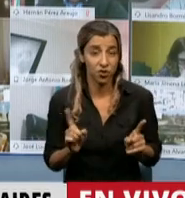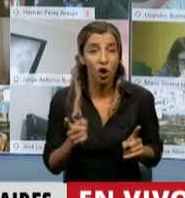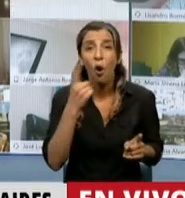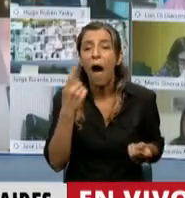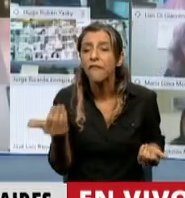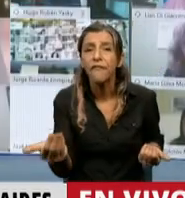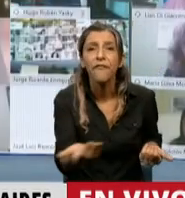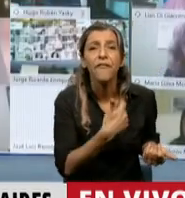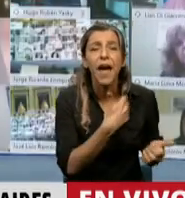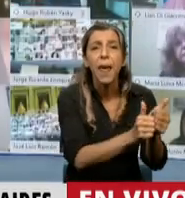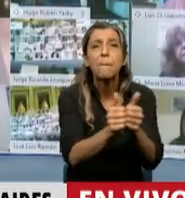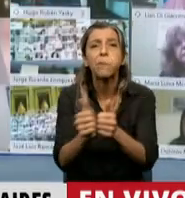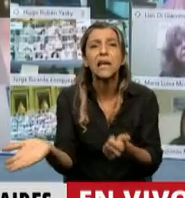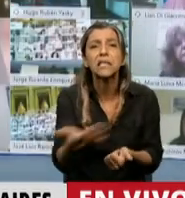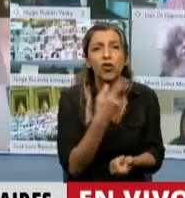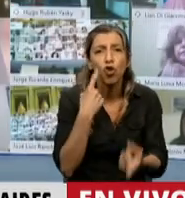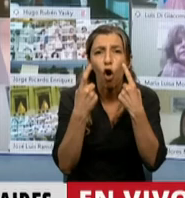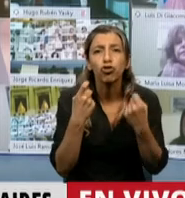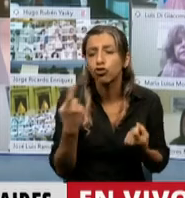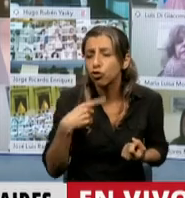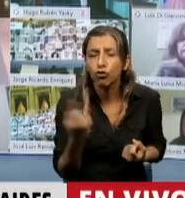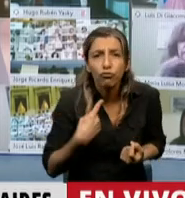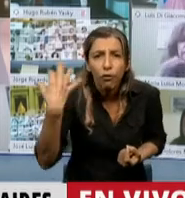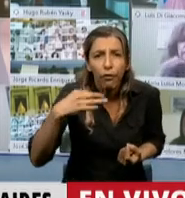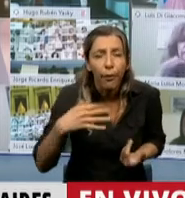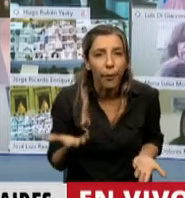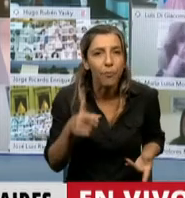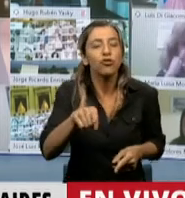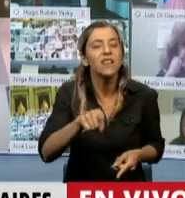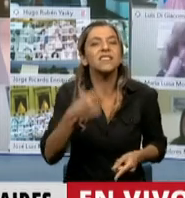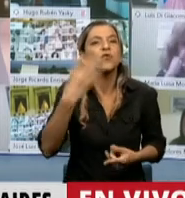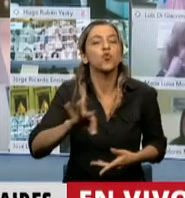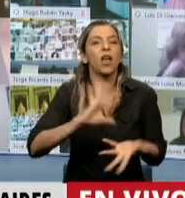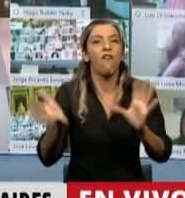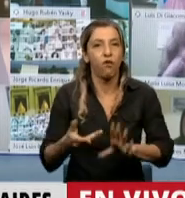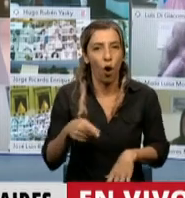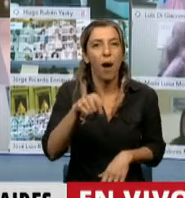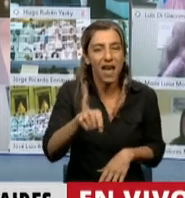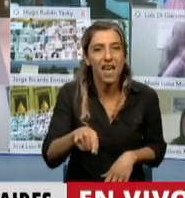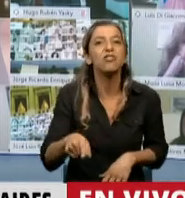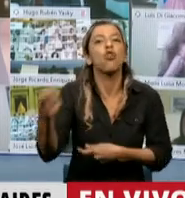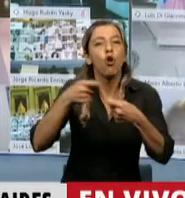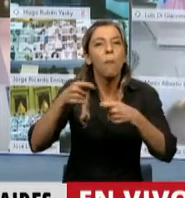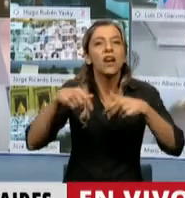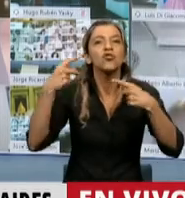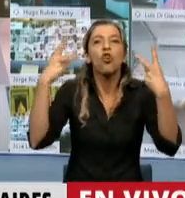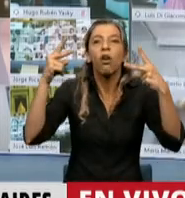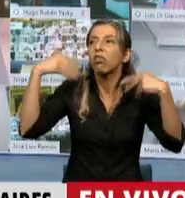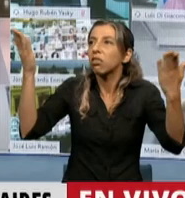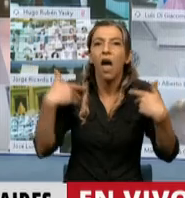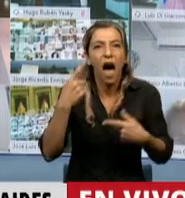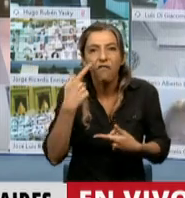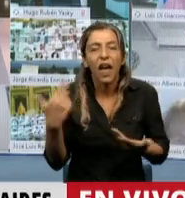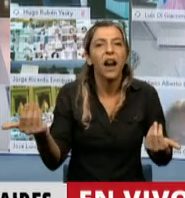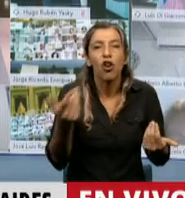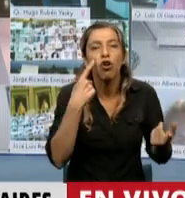empresas, hay que frenar la fuga de capitales. Para eso, la única forma es nacionalizar la banca y el comercio exterior. Ese es el planteo que hacemos desde el Partido Obrero